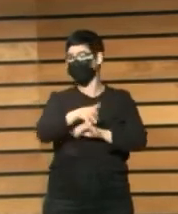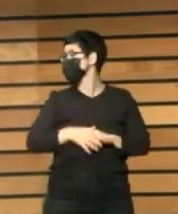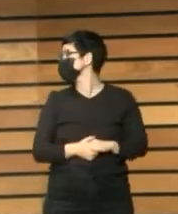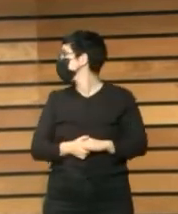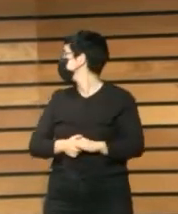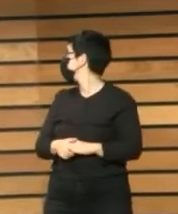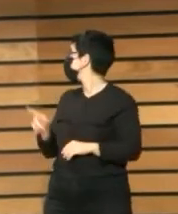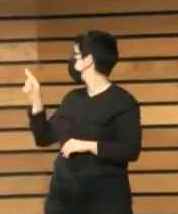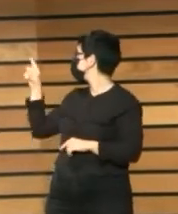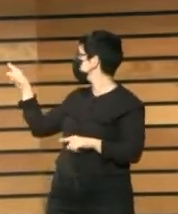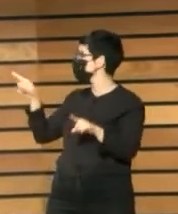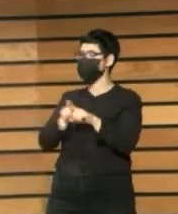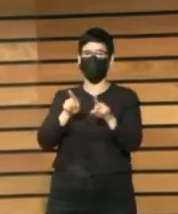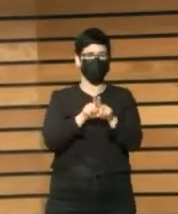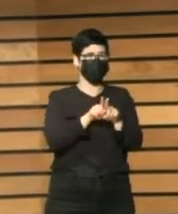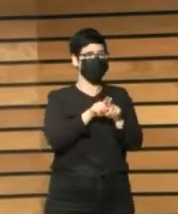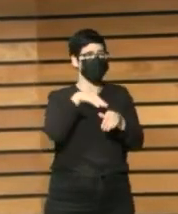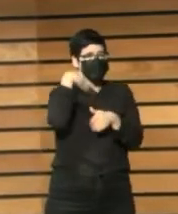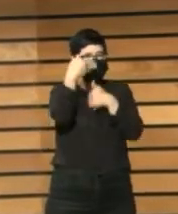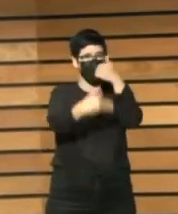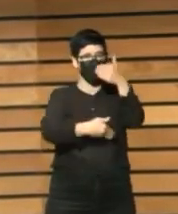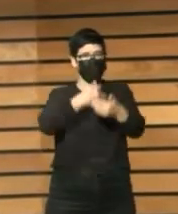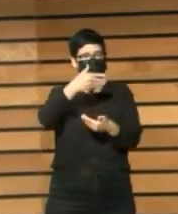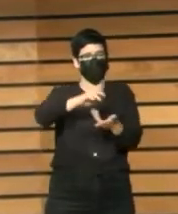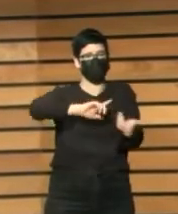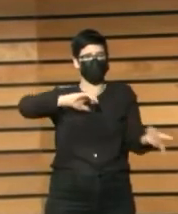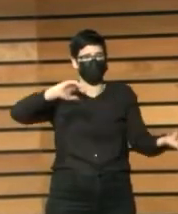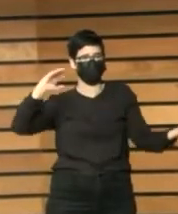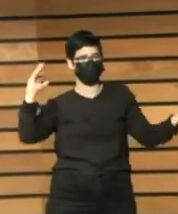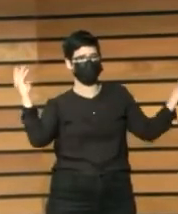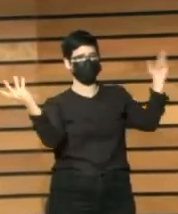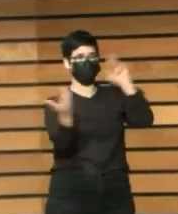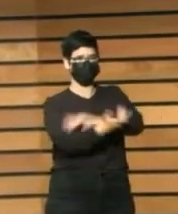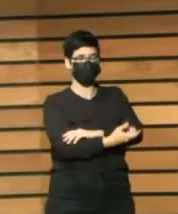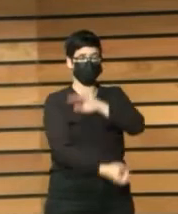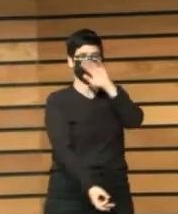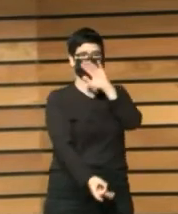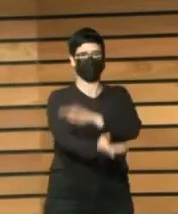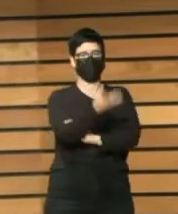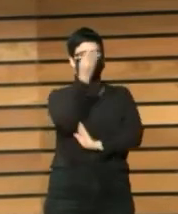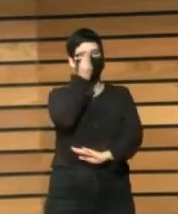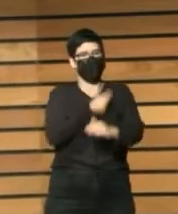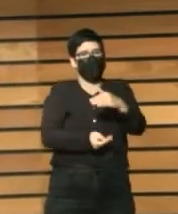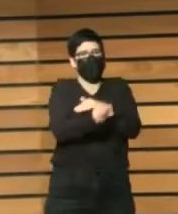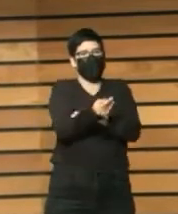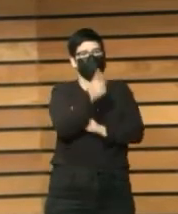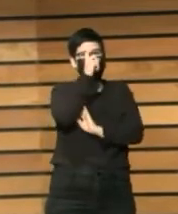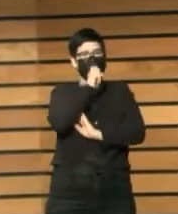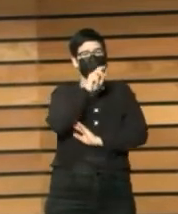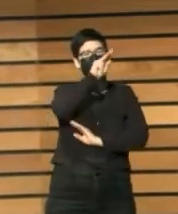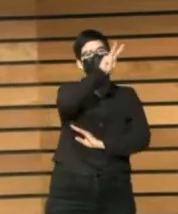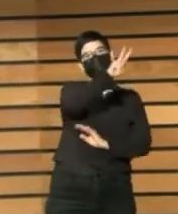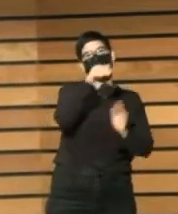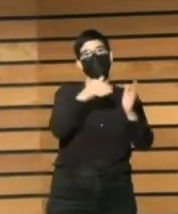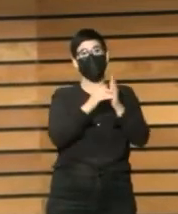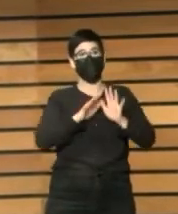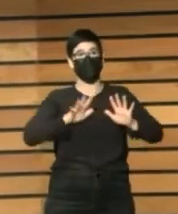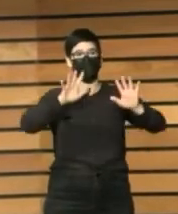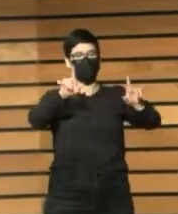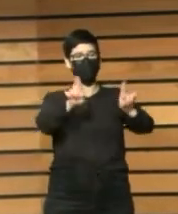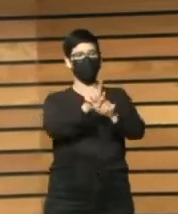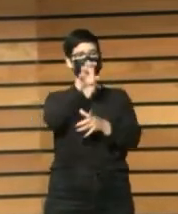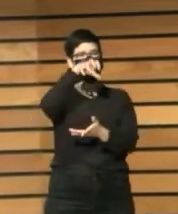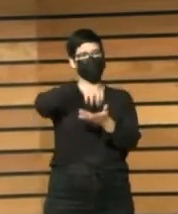proceso de transformación. Nacimos en el 2010 y nacimos como centro de ocio y cultura. Y la